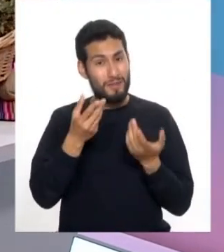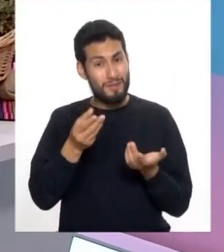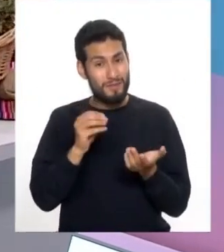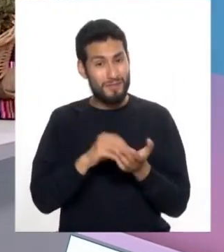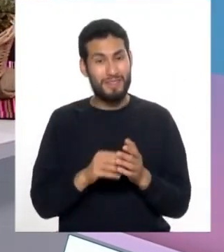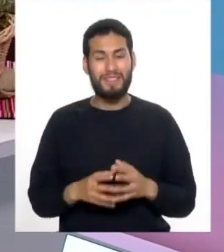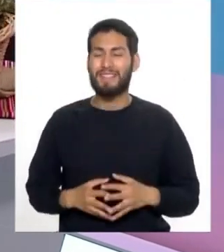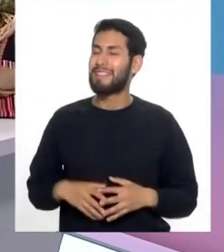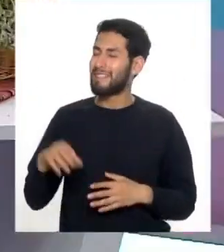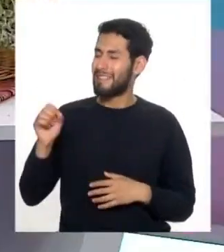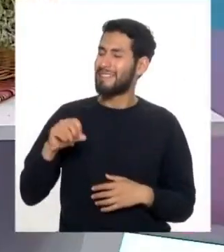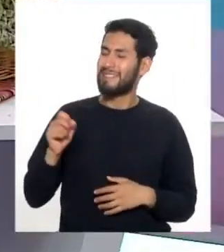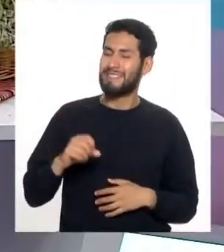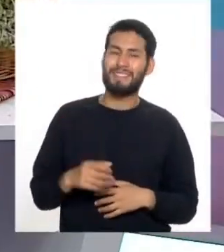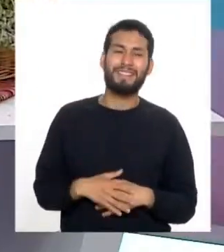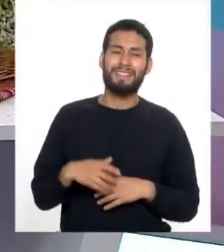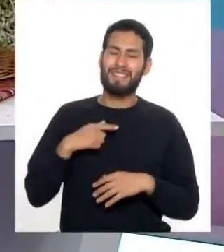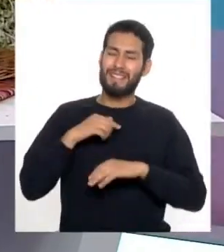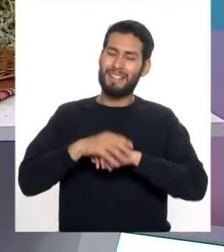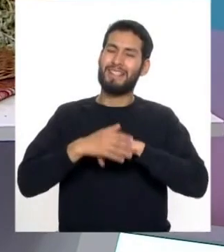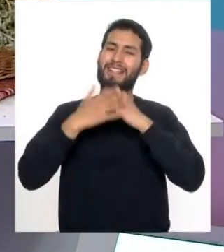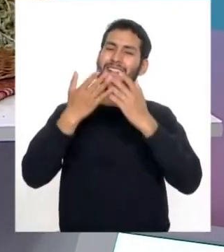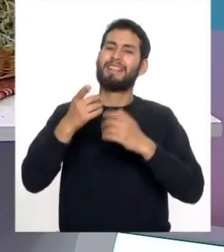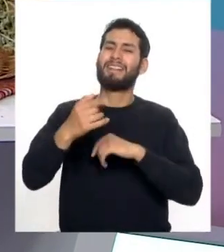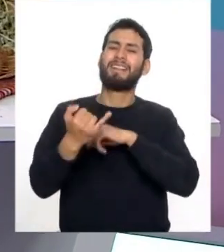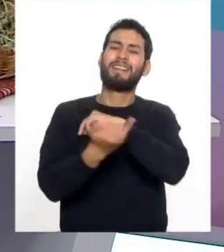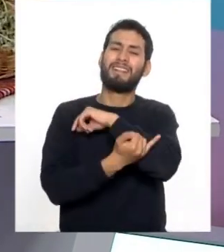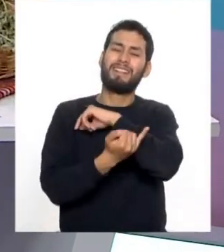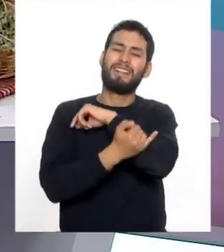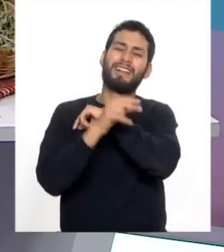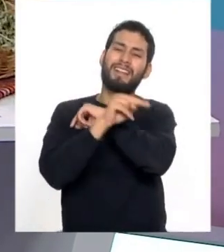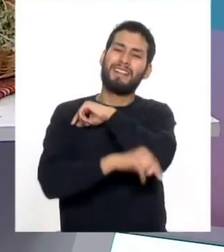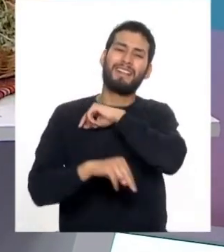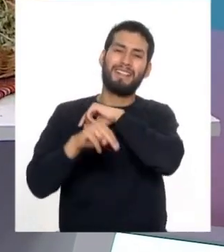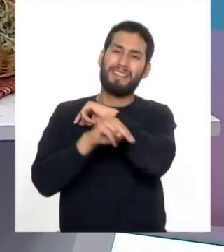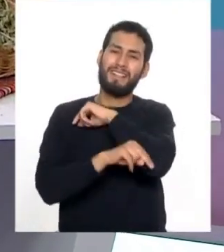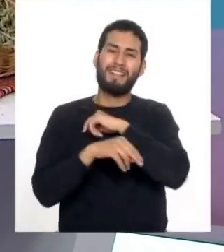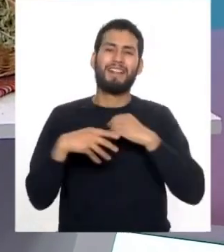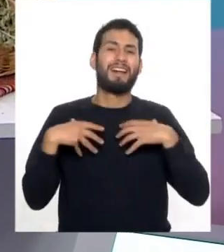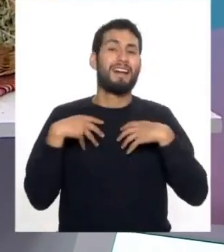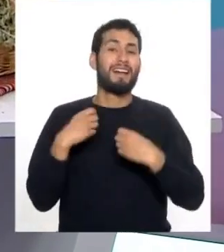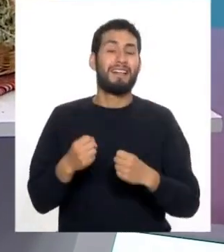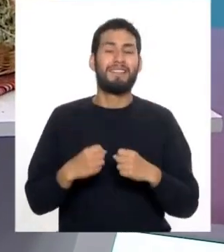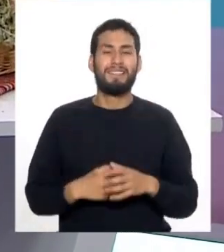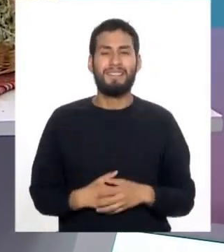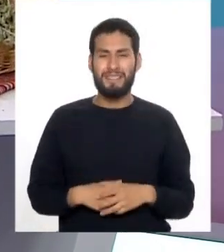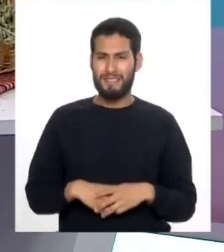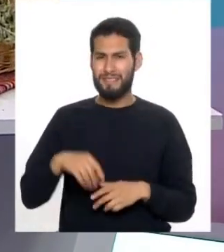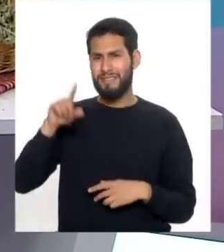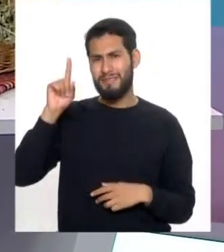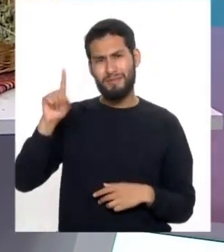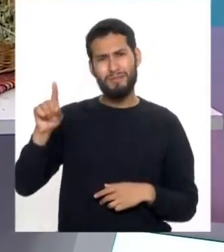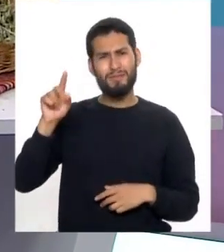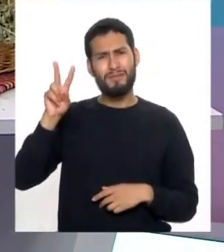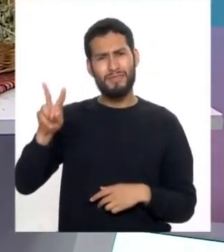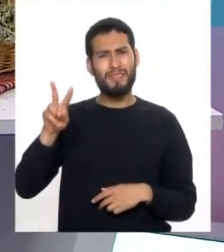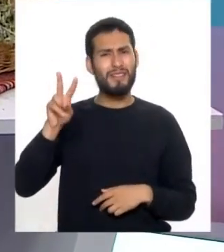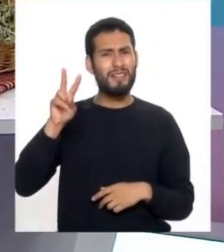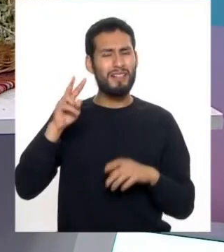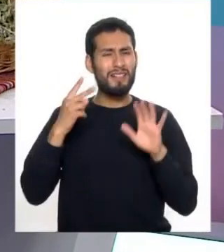así es Roxana un gran saludo para el Instituto Nacional de Salud son 127